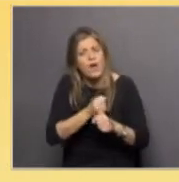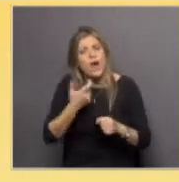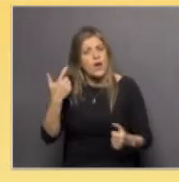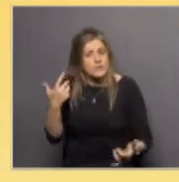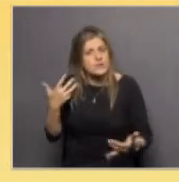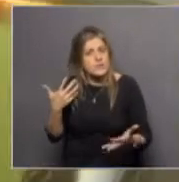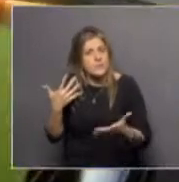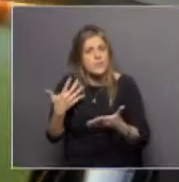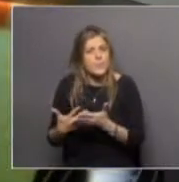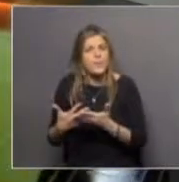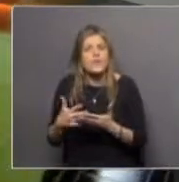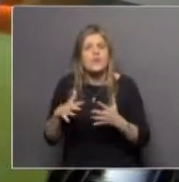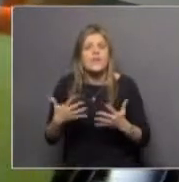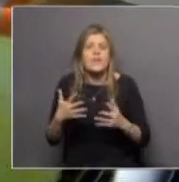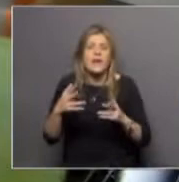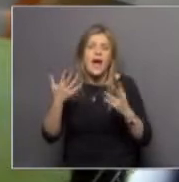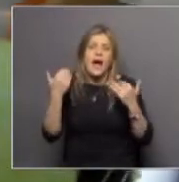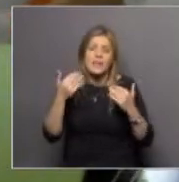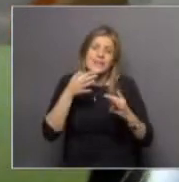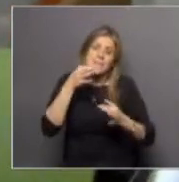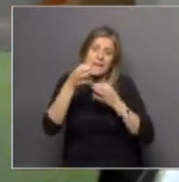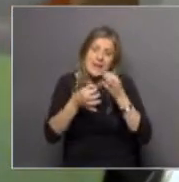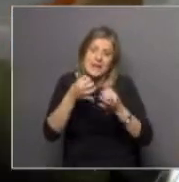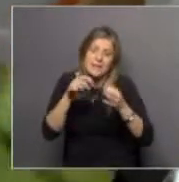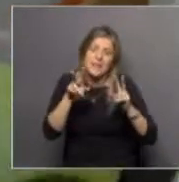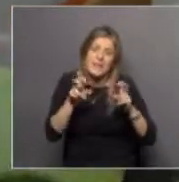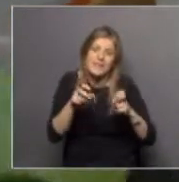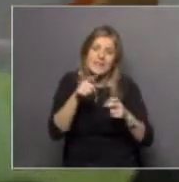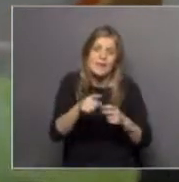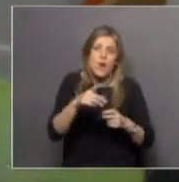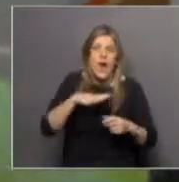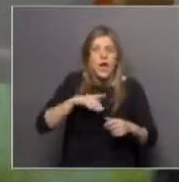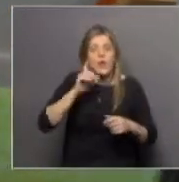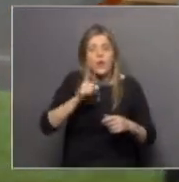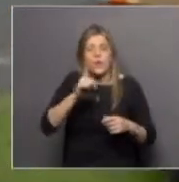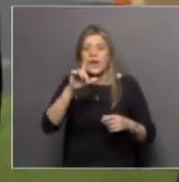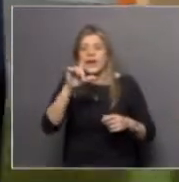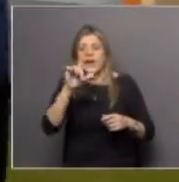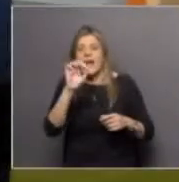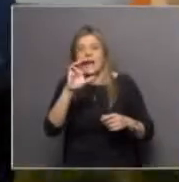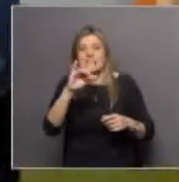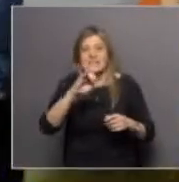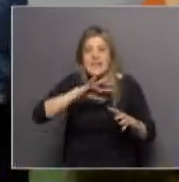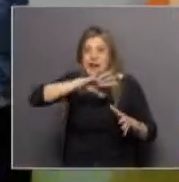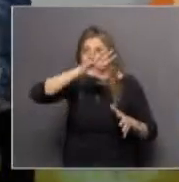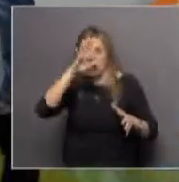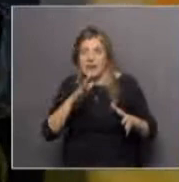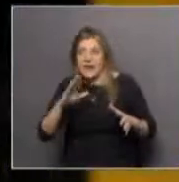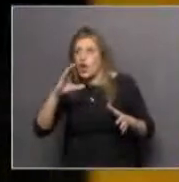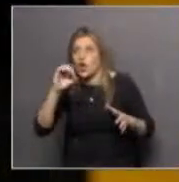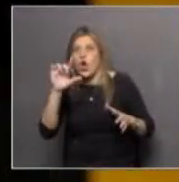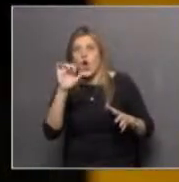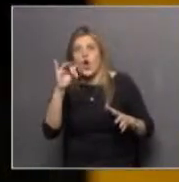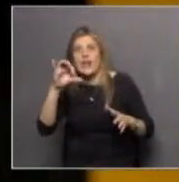y que tiene que ver con lo que decíamos en la introducción. Puntualmente hablamos del Glaciar Collins, que está ubicado allí en la isla Rey Jorge, donde está,